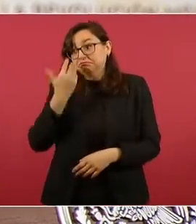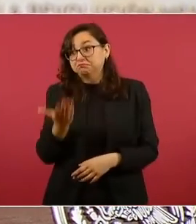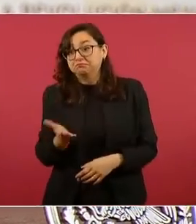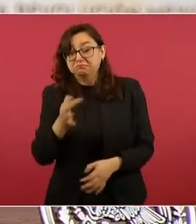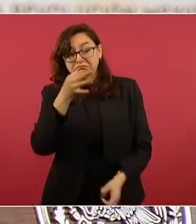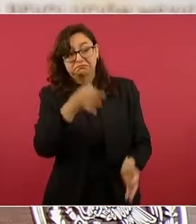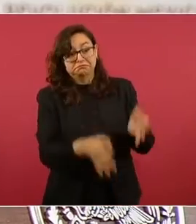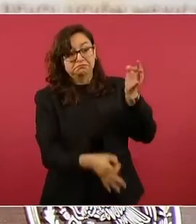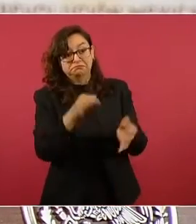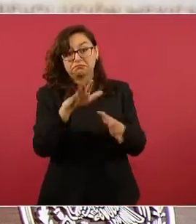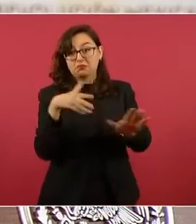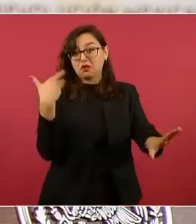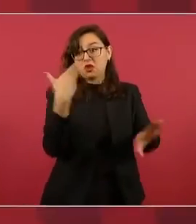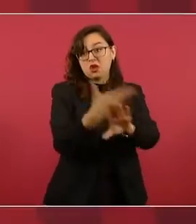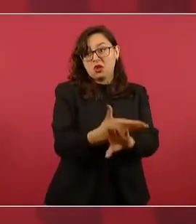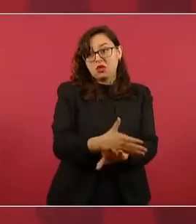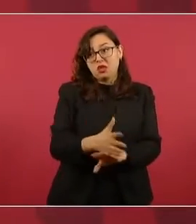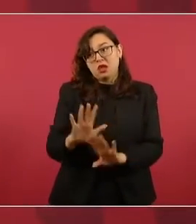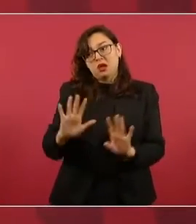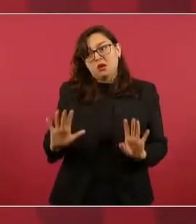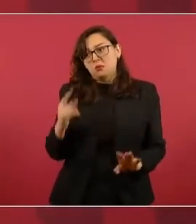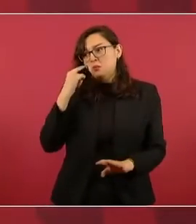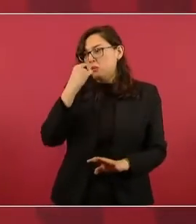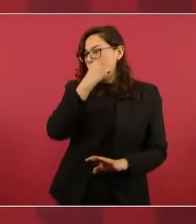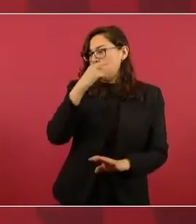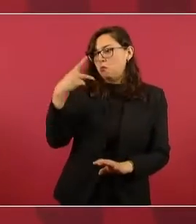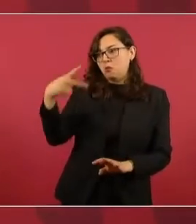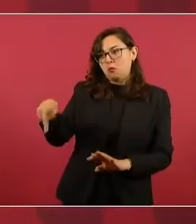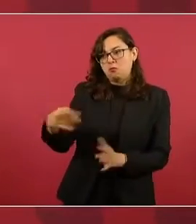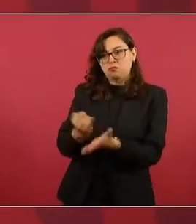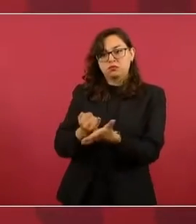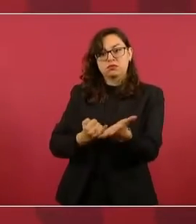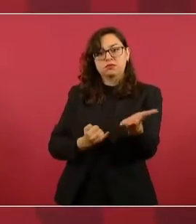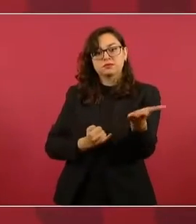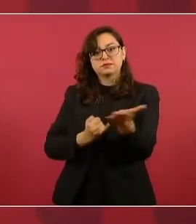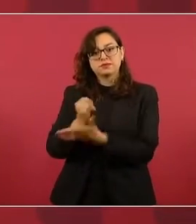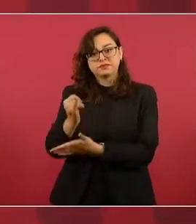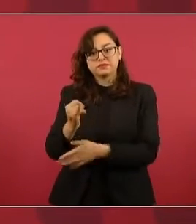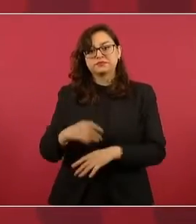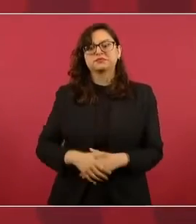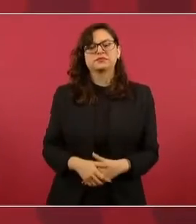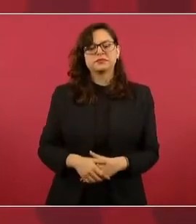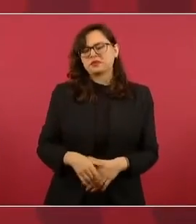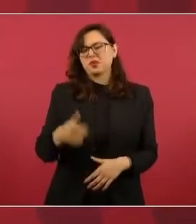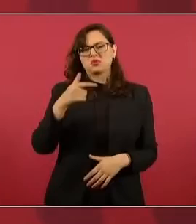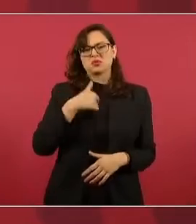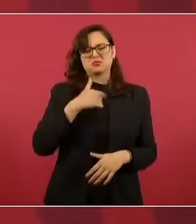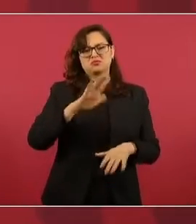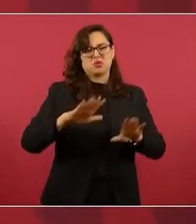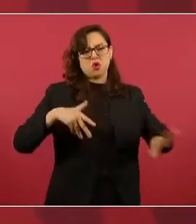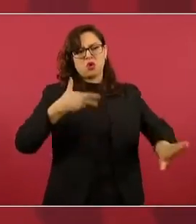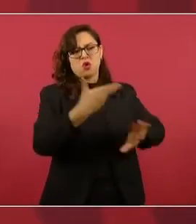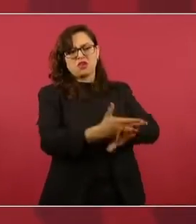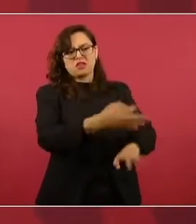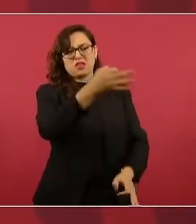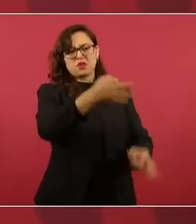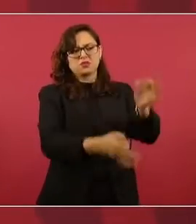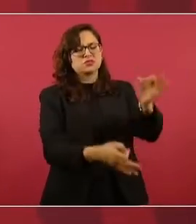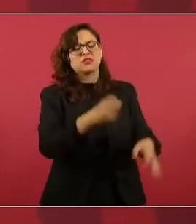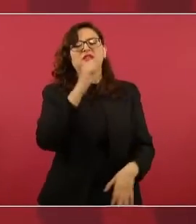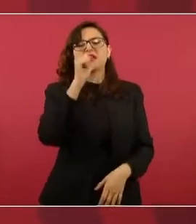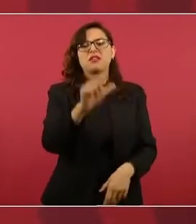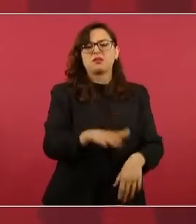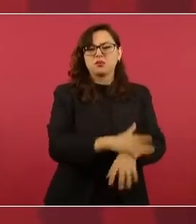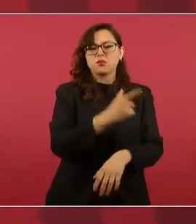que yo no estaba de acuerdo porque yo estaba pensando en ir hacia adelante,